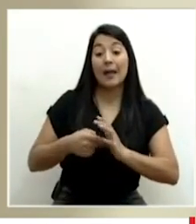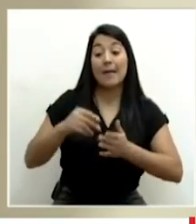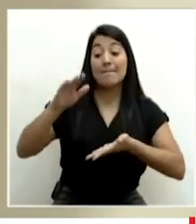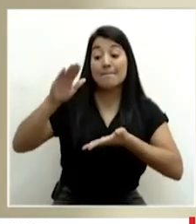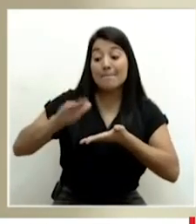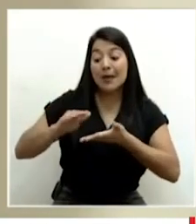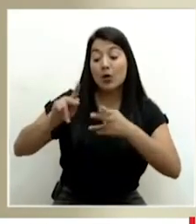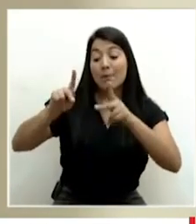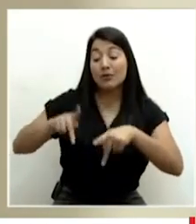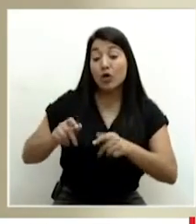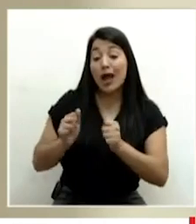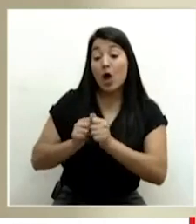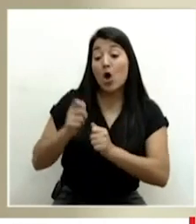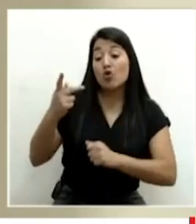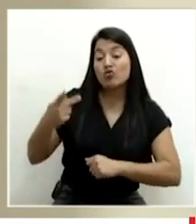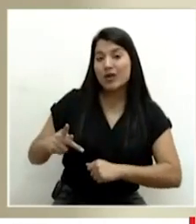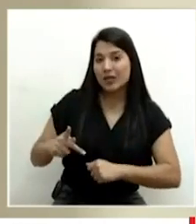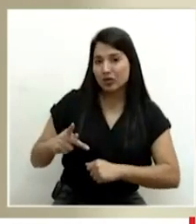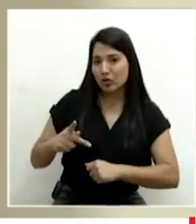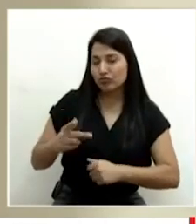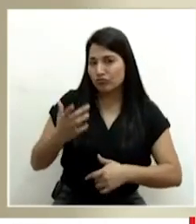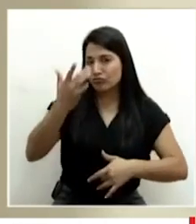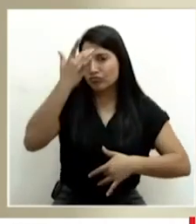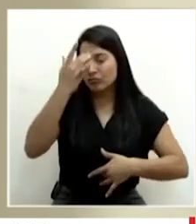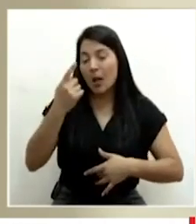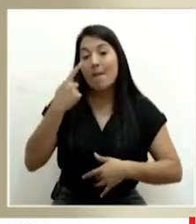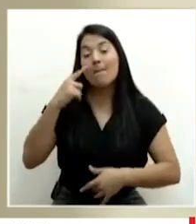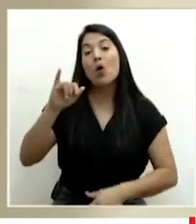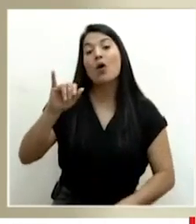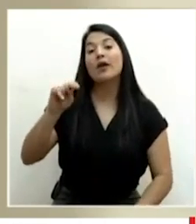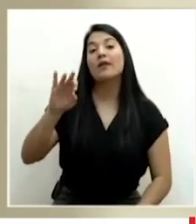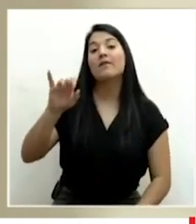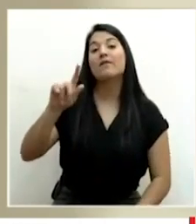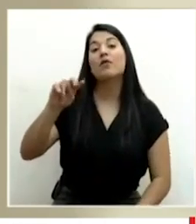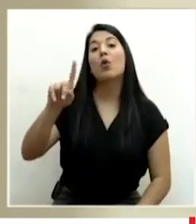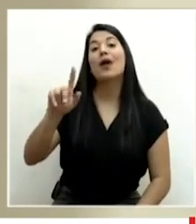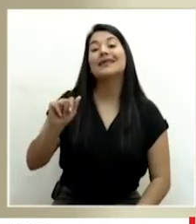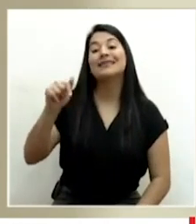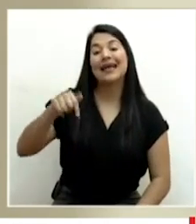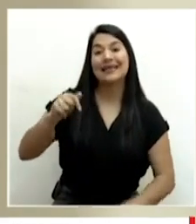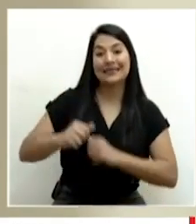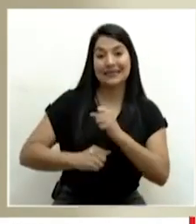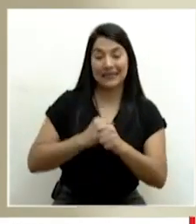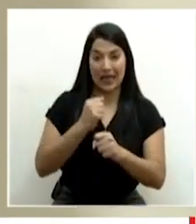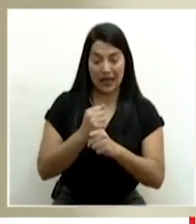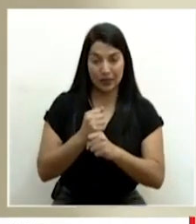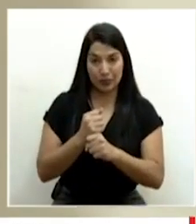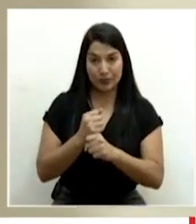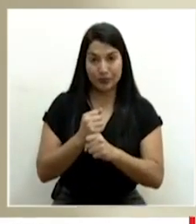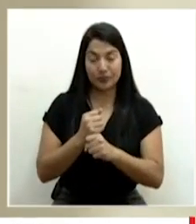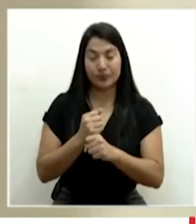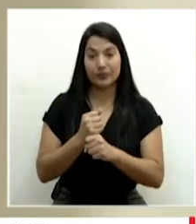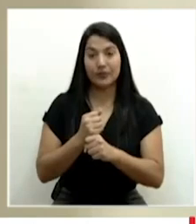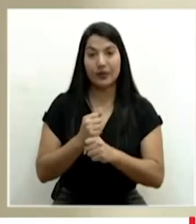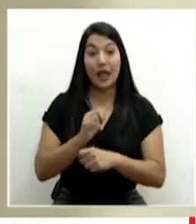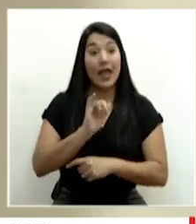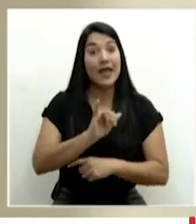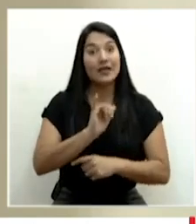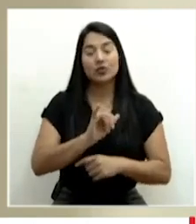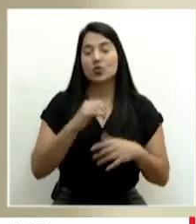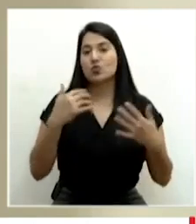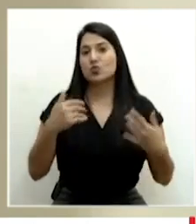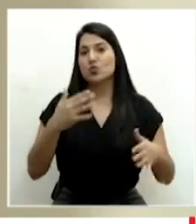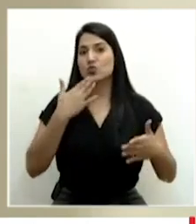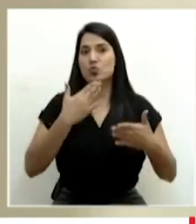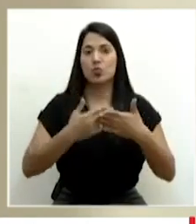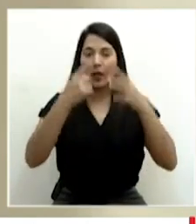se van a a contagiar por influenza este año. Esto es un gran logro.